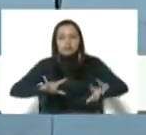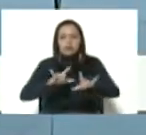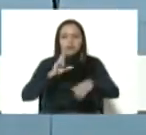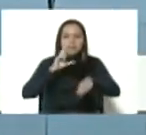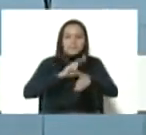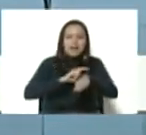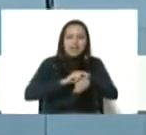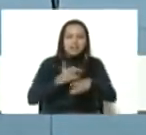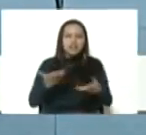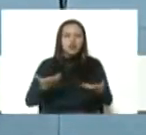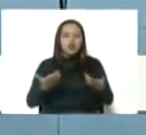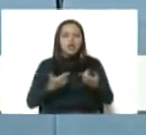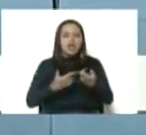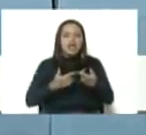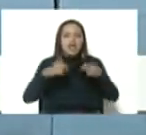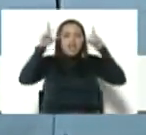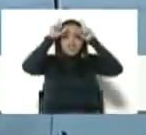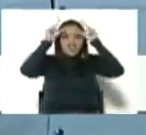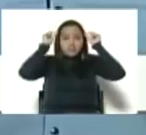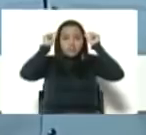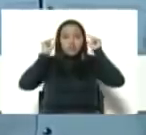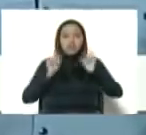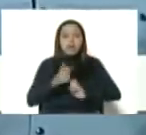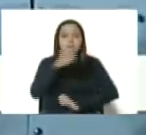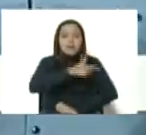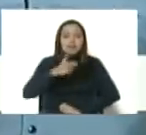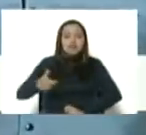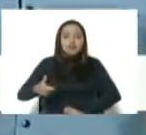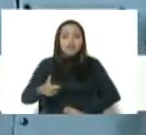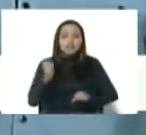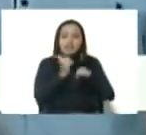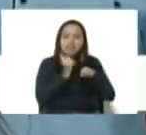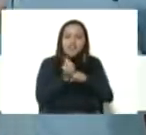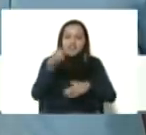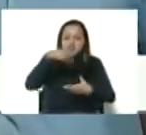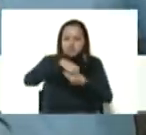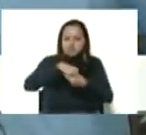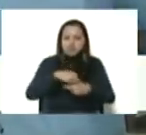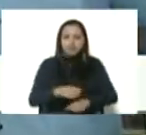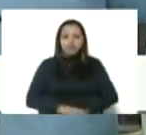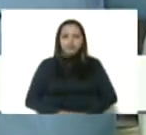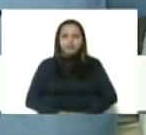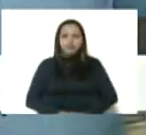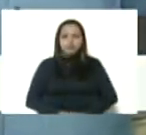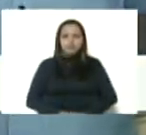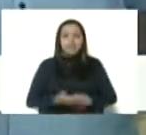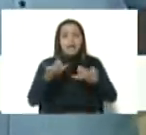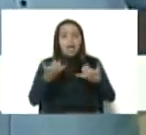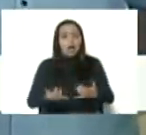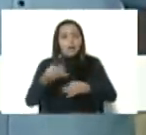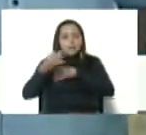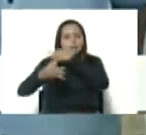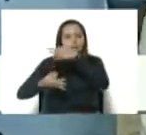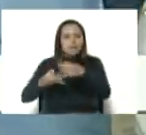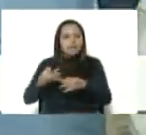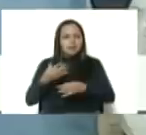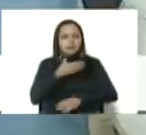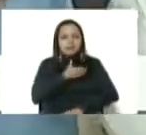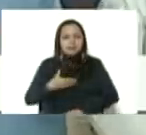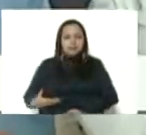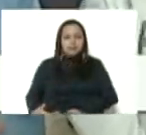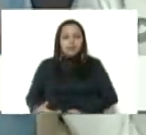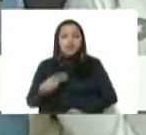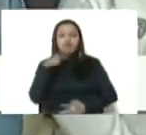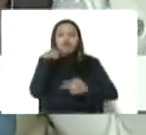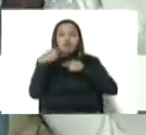médicos, de nuestras enfermeras y de nuestro personal que elabora la institución. Quiero darle la palabra, presidente, a una vocera,